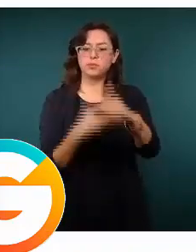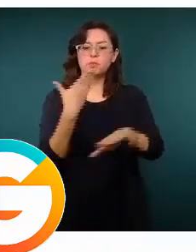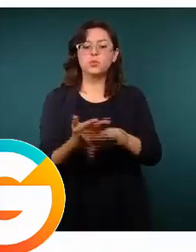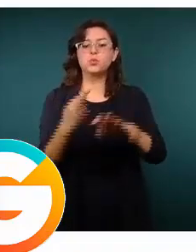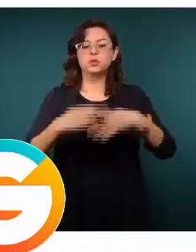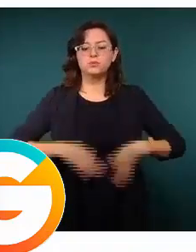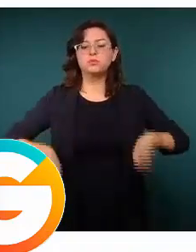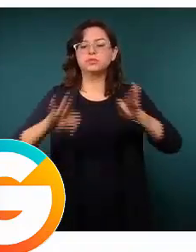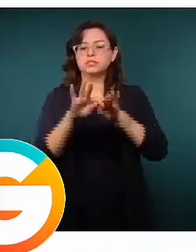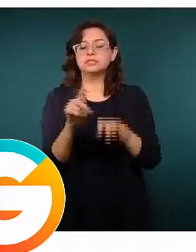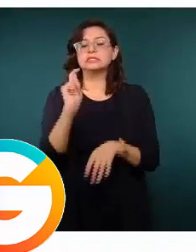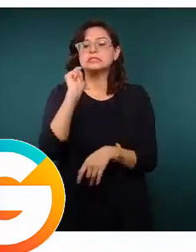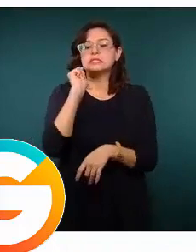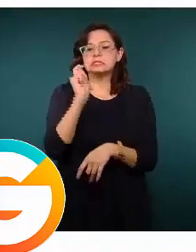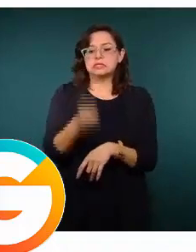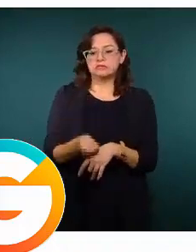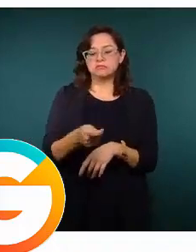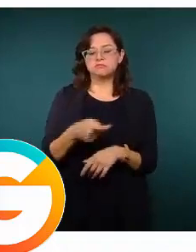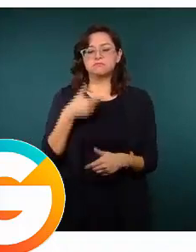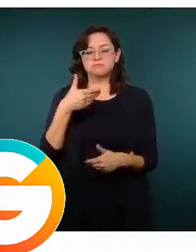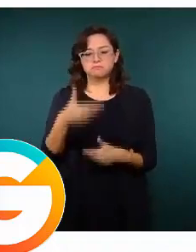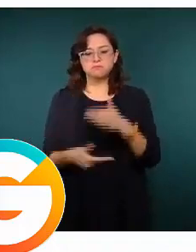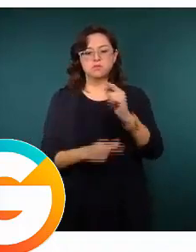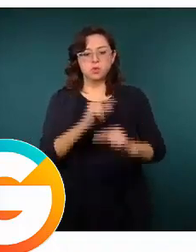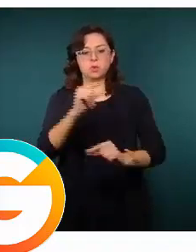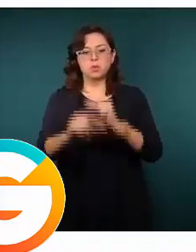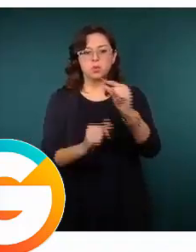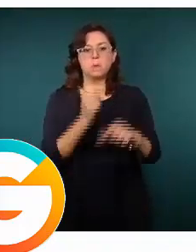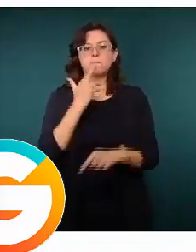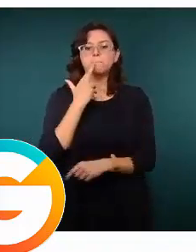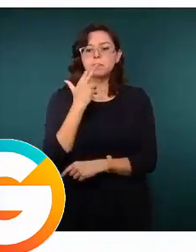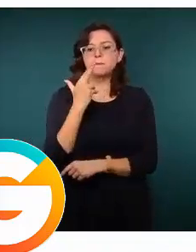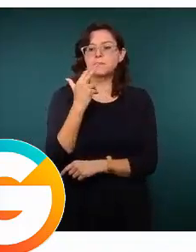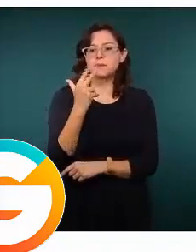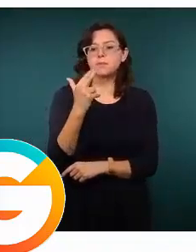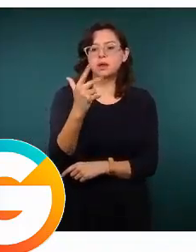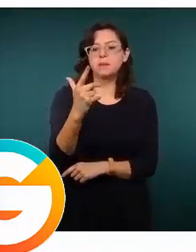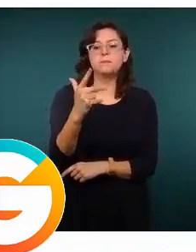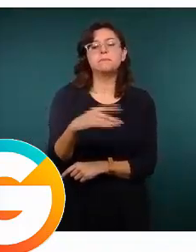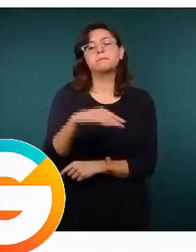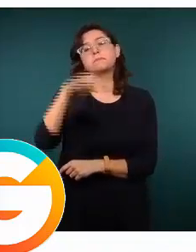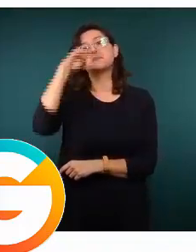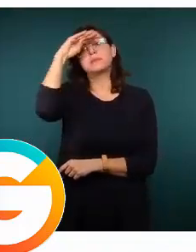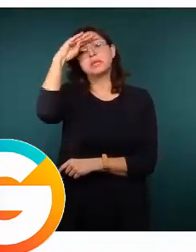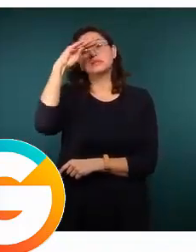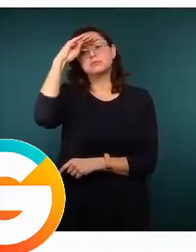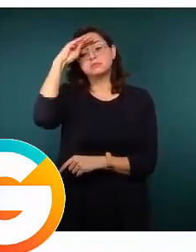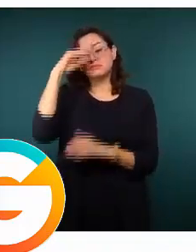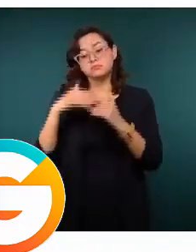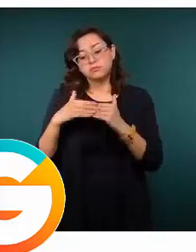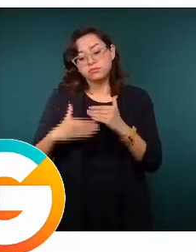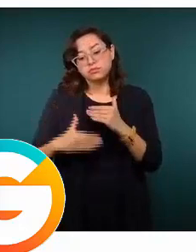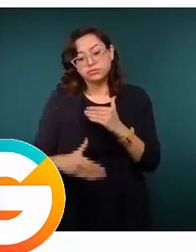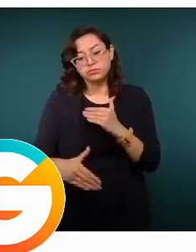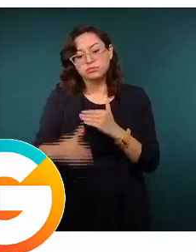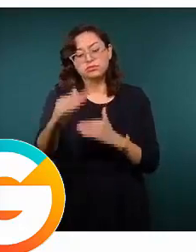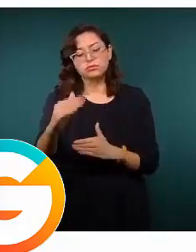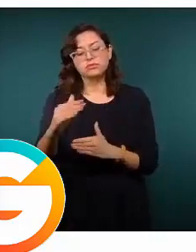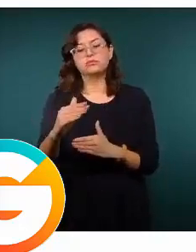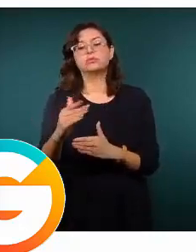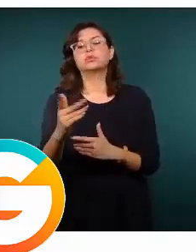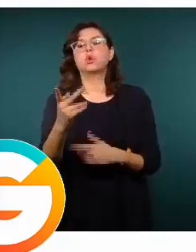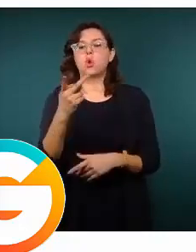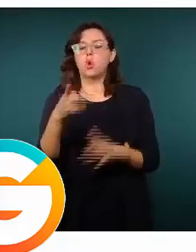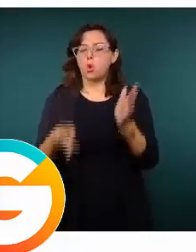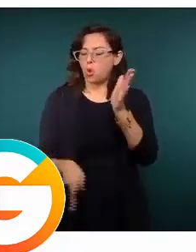que vamos en una etapa de mejoría y que nos permite pensar en continuar con una fase de un